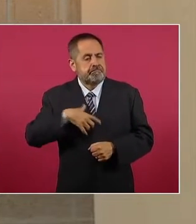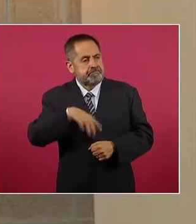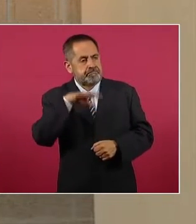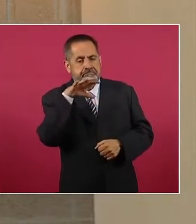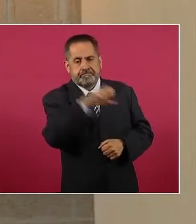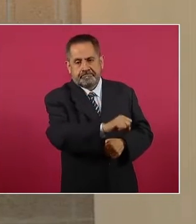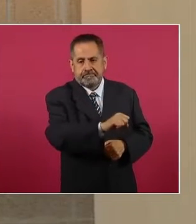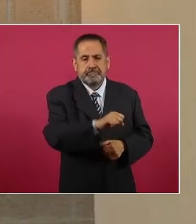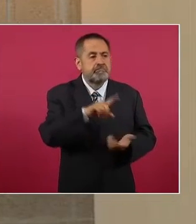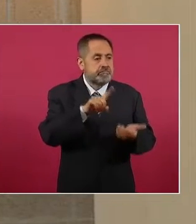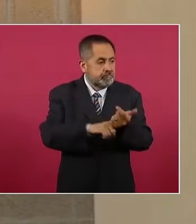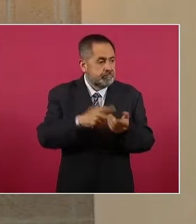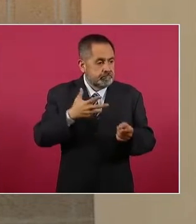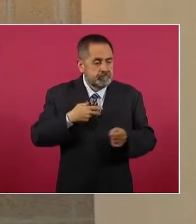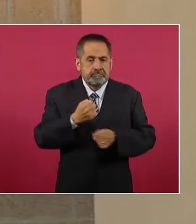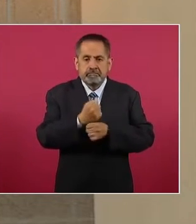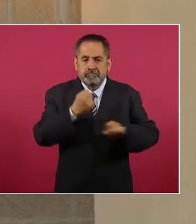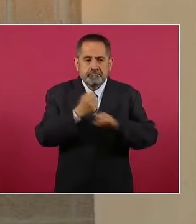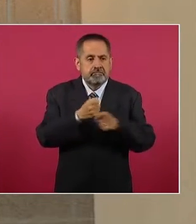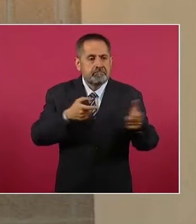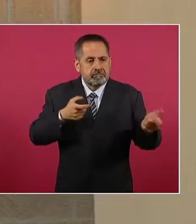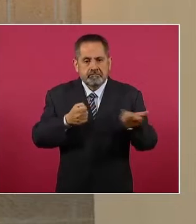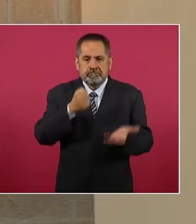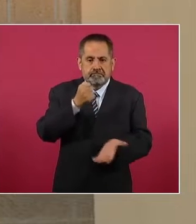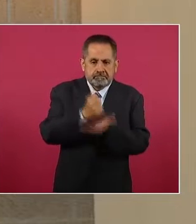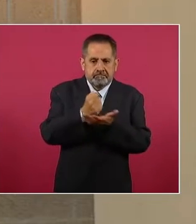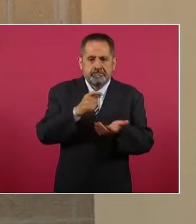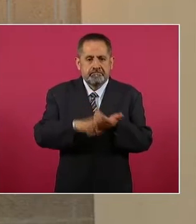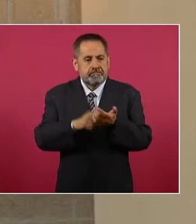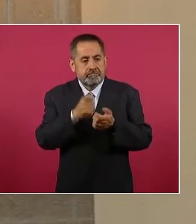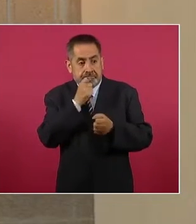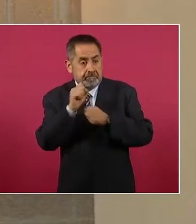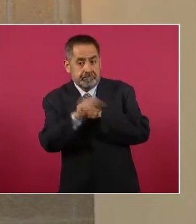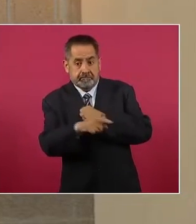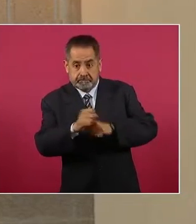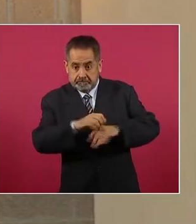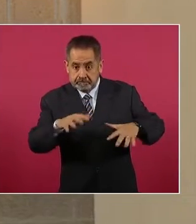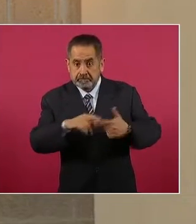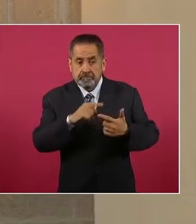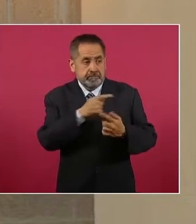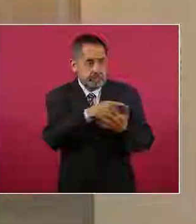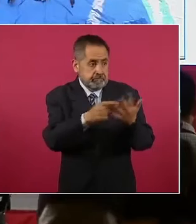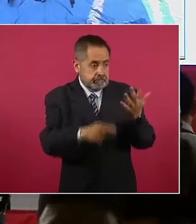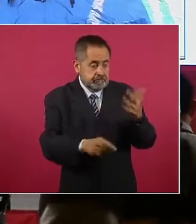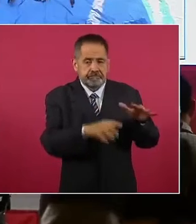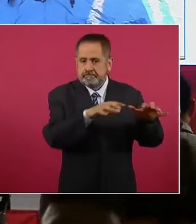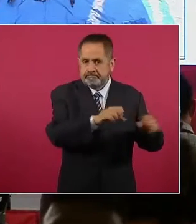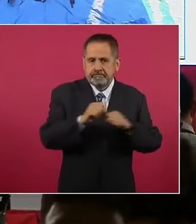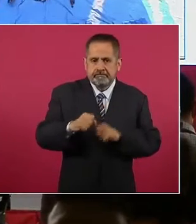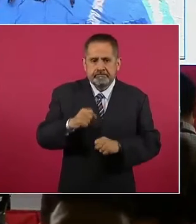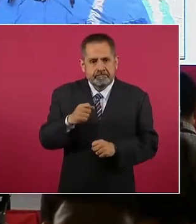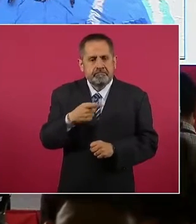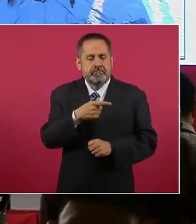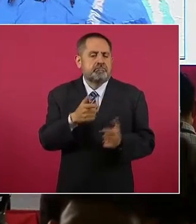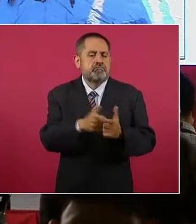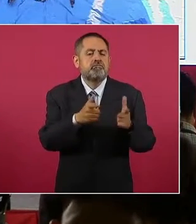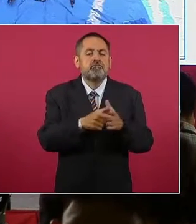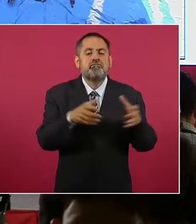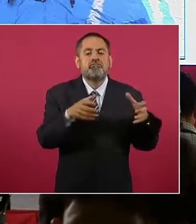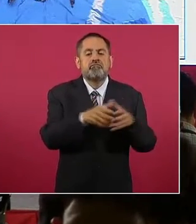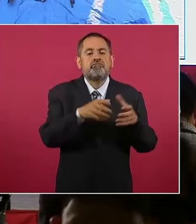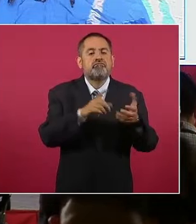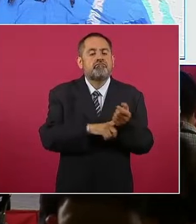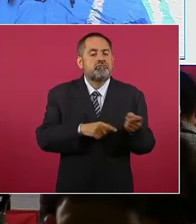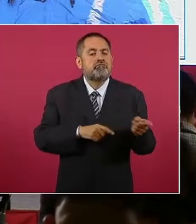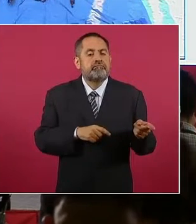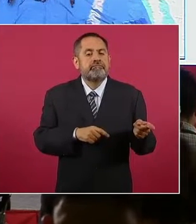les aseguraron armas largas, cargadores, cartuchos, granadas y vehículos y son parte de los grupos criminales